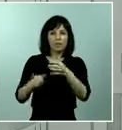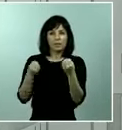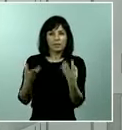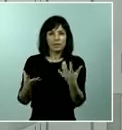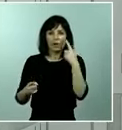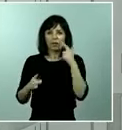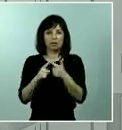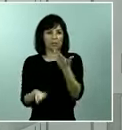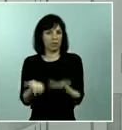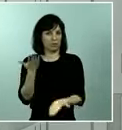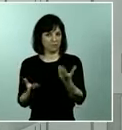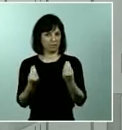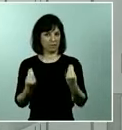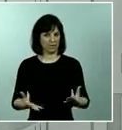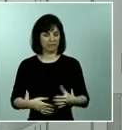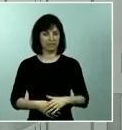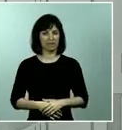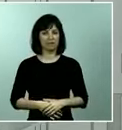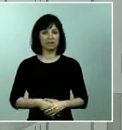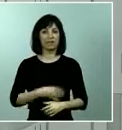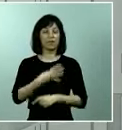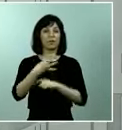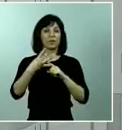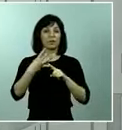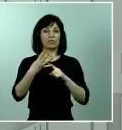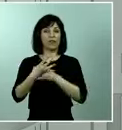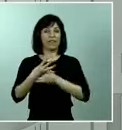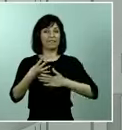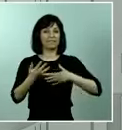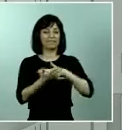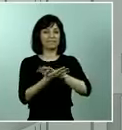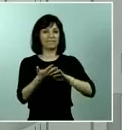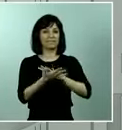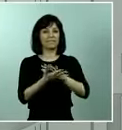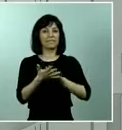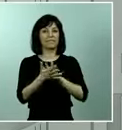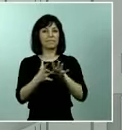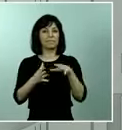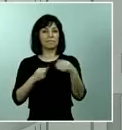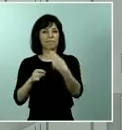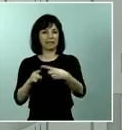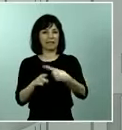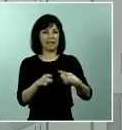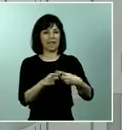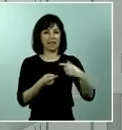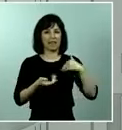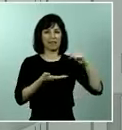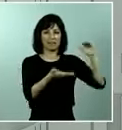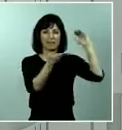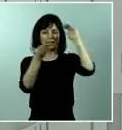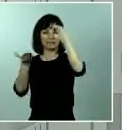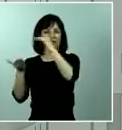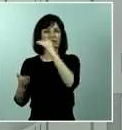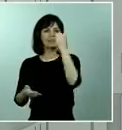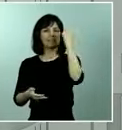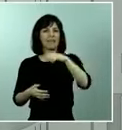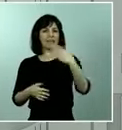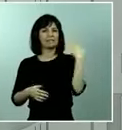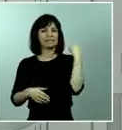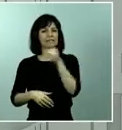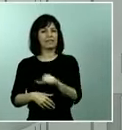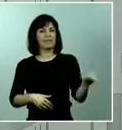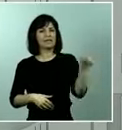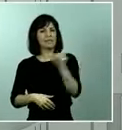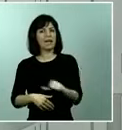En cuarto lugar, me quería referir al reparto de material y a los suministros. Saben ustedes que desde hace unas semanas hemos conseguido estabilizar